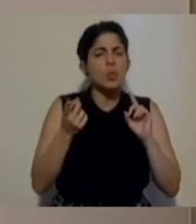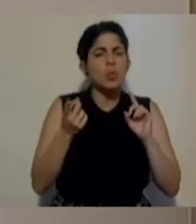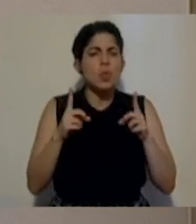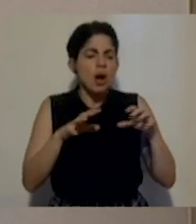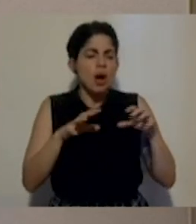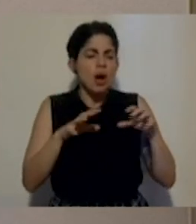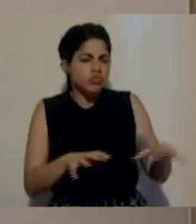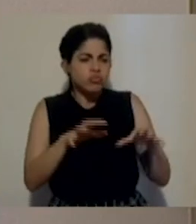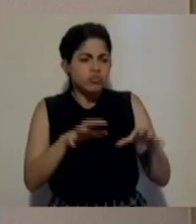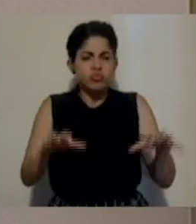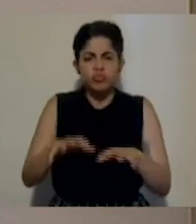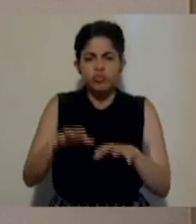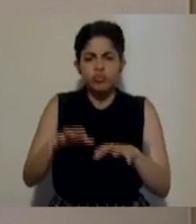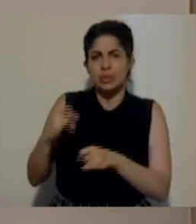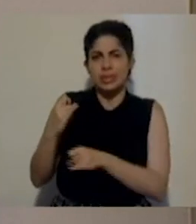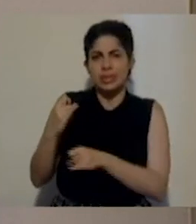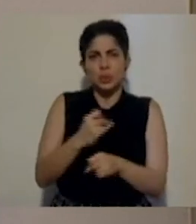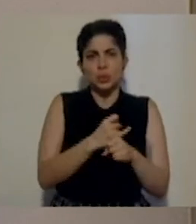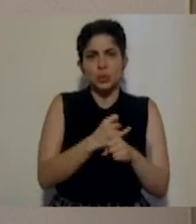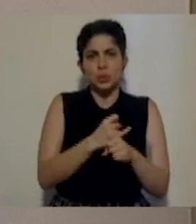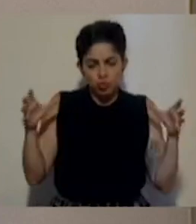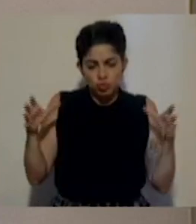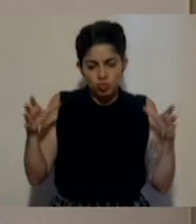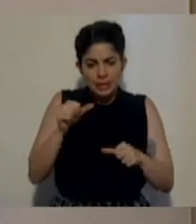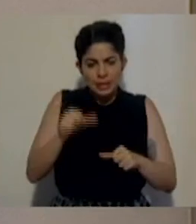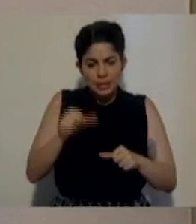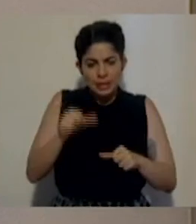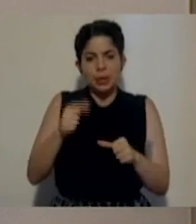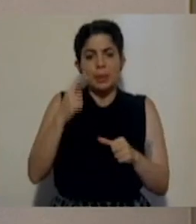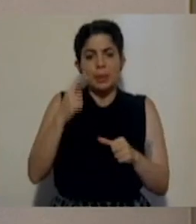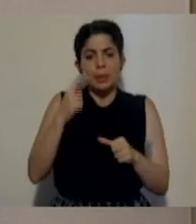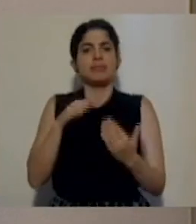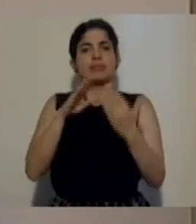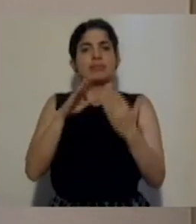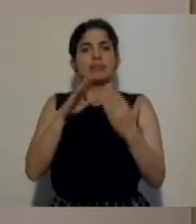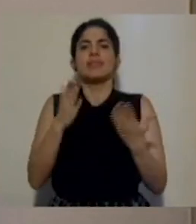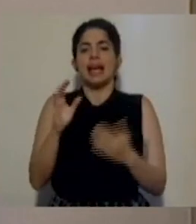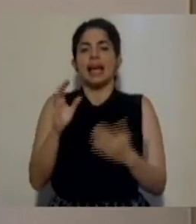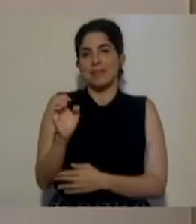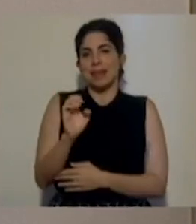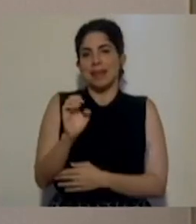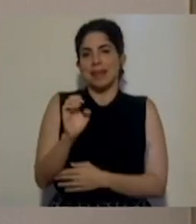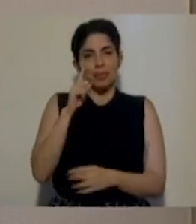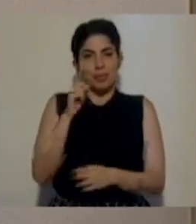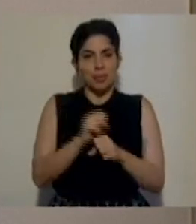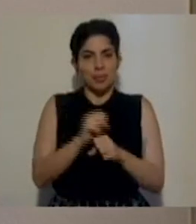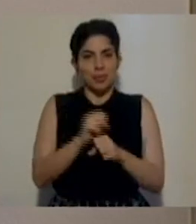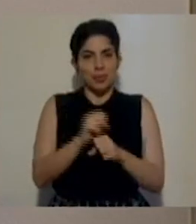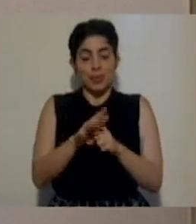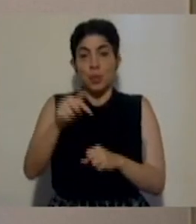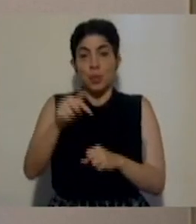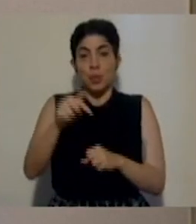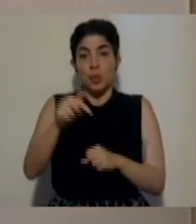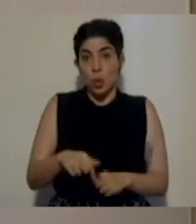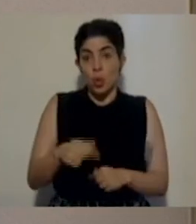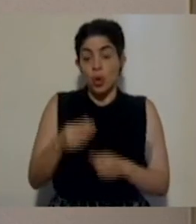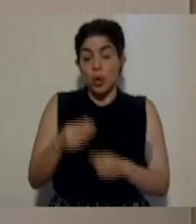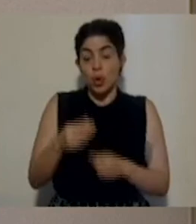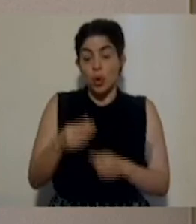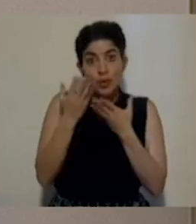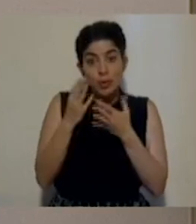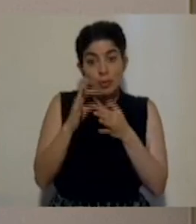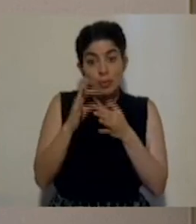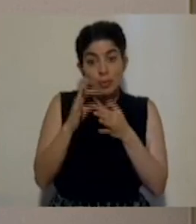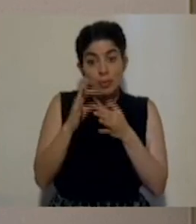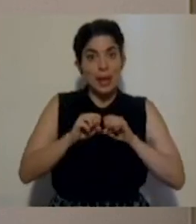interinstitucionales y los esfuerzos conjuntos para enfrentar la emergencia nacional por la COVID-19. Hoy nos brinda el reporte